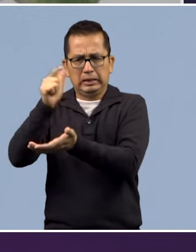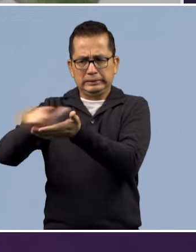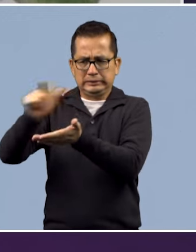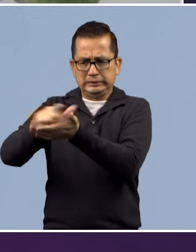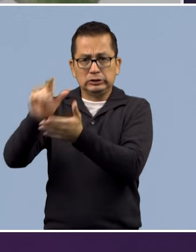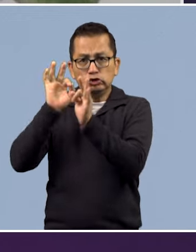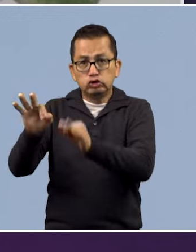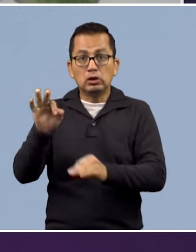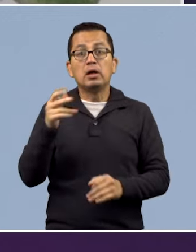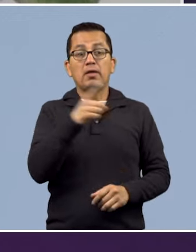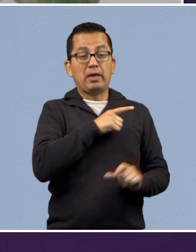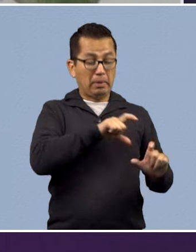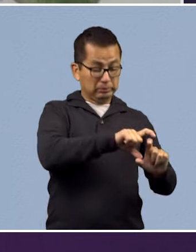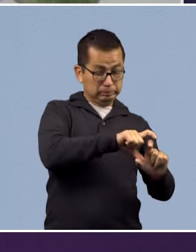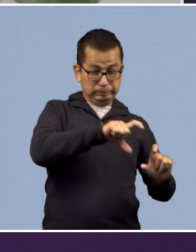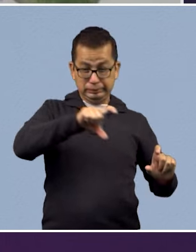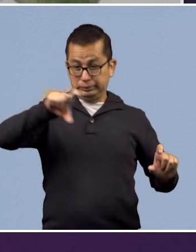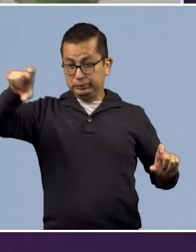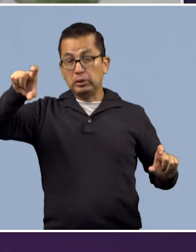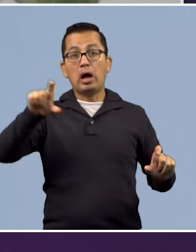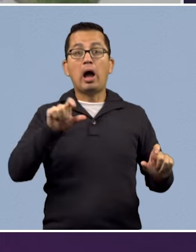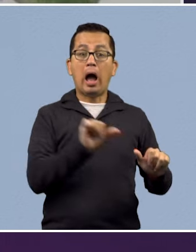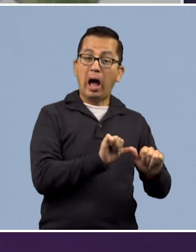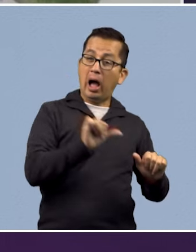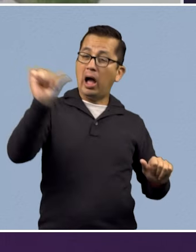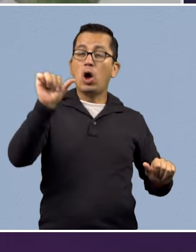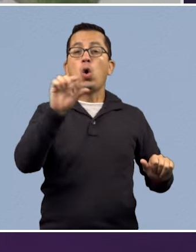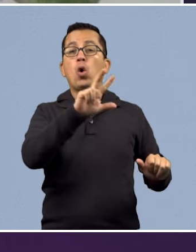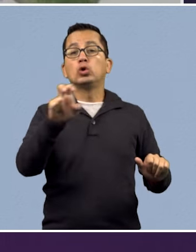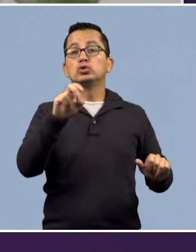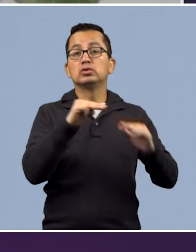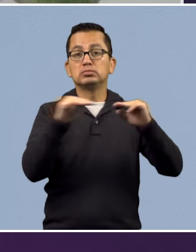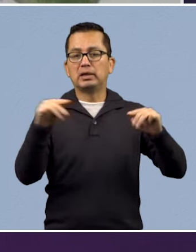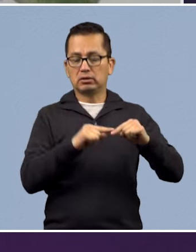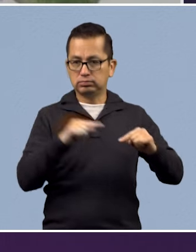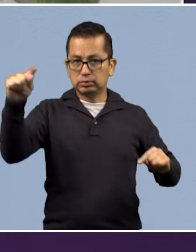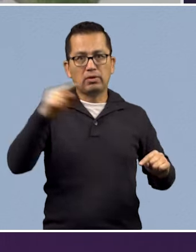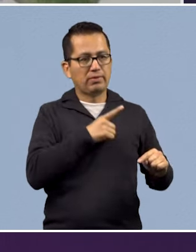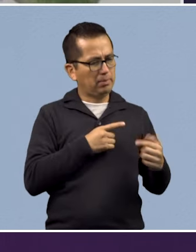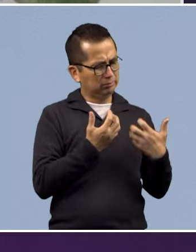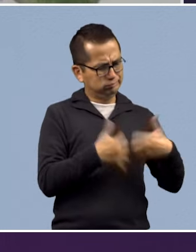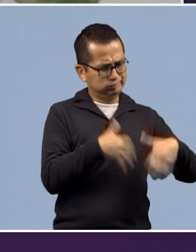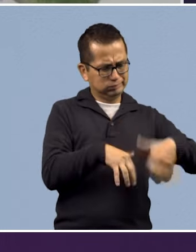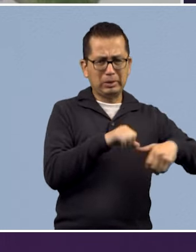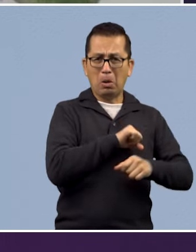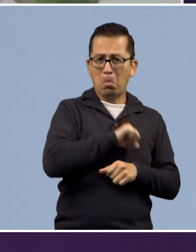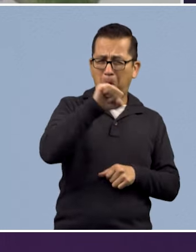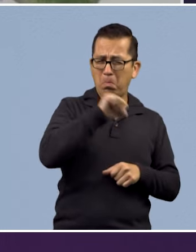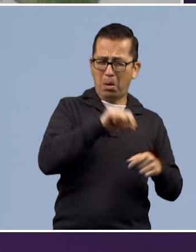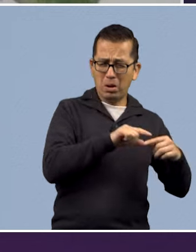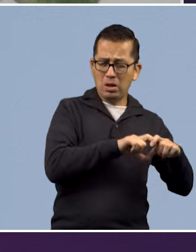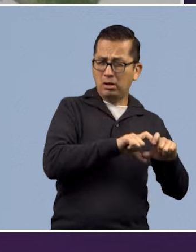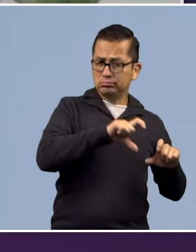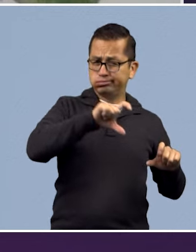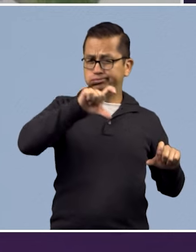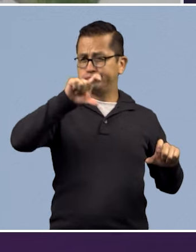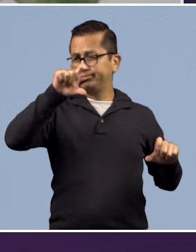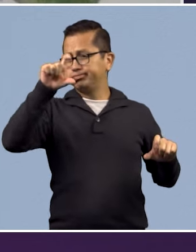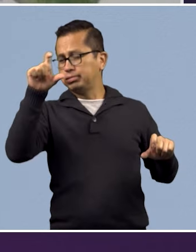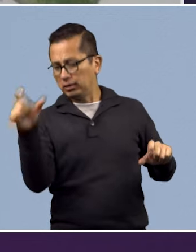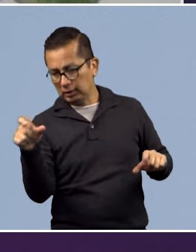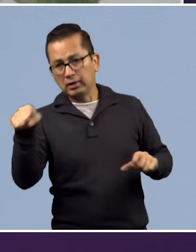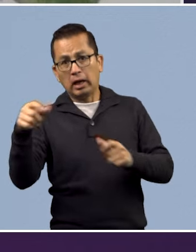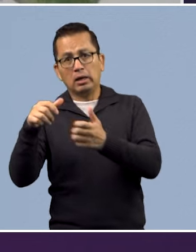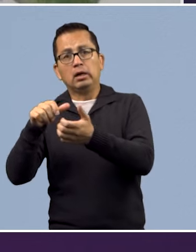800 metros. Entonces, se tiene que bombear con varias plantas de bombeo el agua de la presa de Valle de Bravo hasta la planta